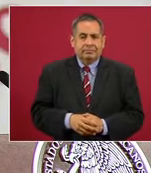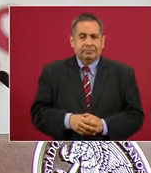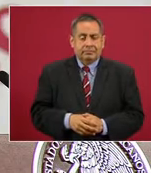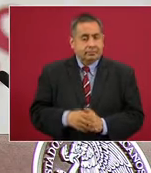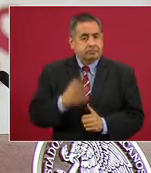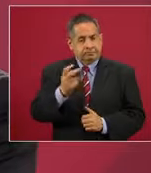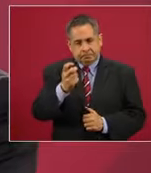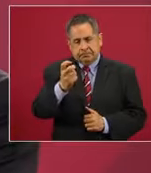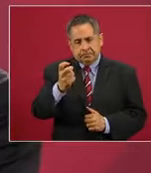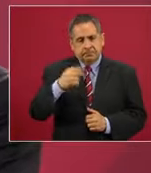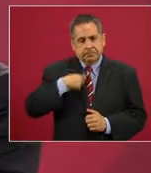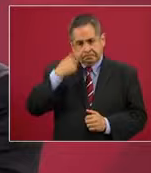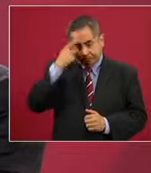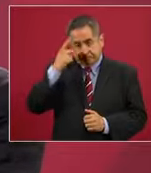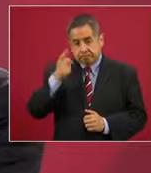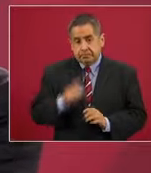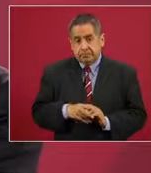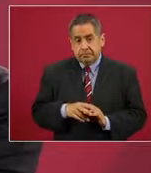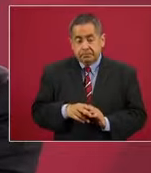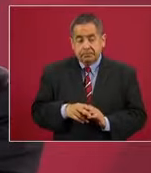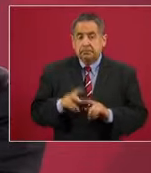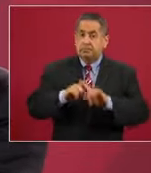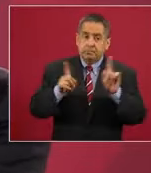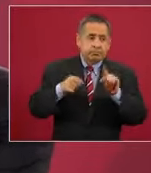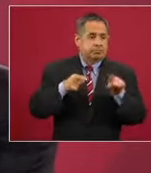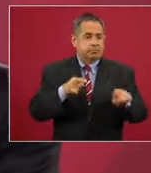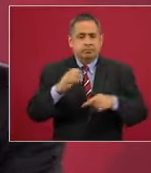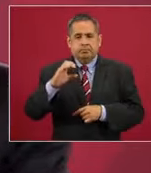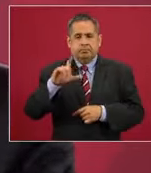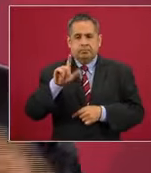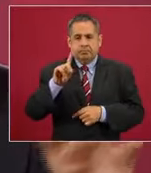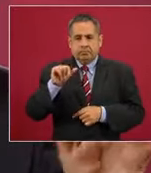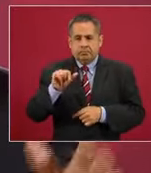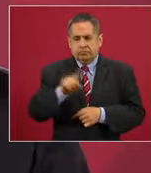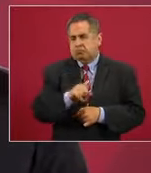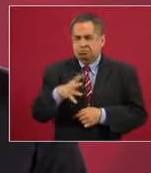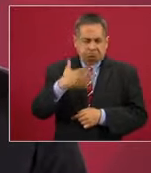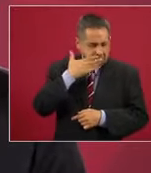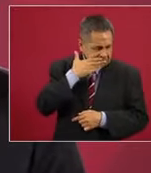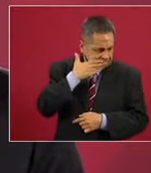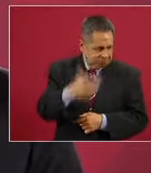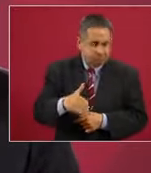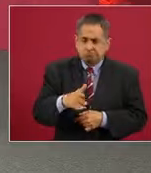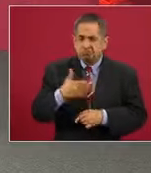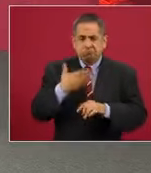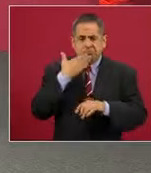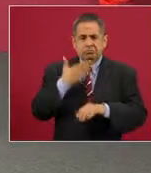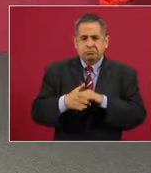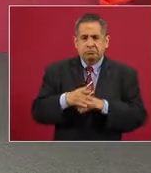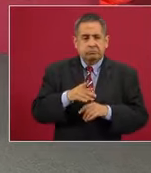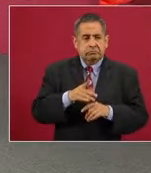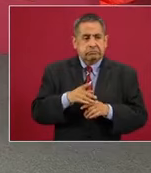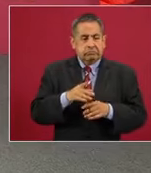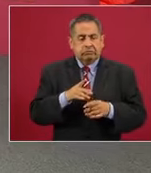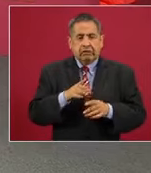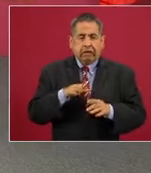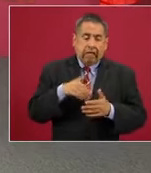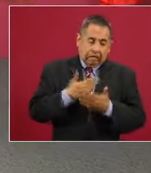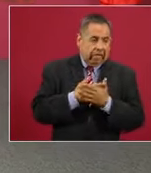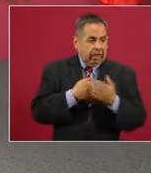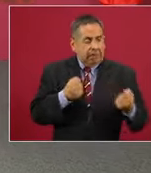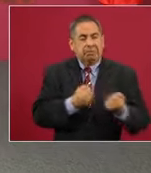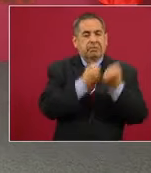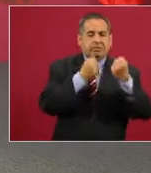Entonces, por eso, y en el caso de Claudia, muy bien por no caer en la provocación